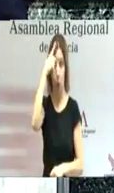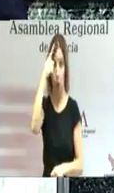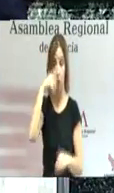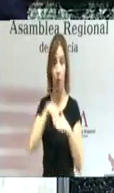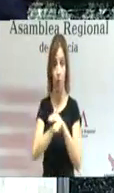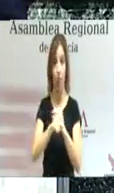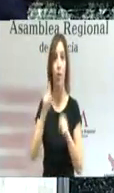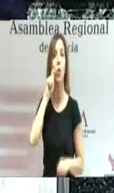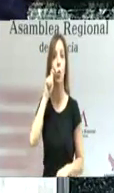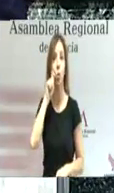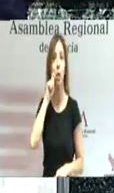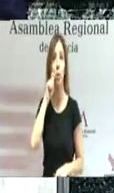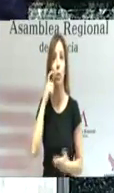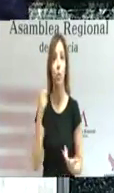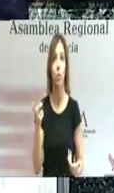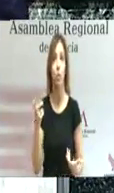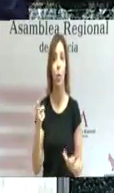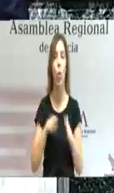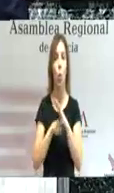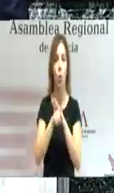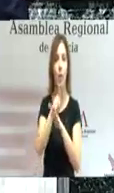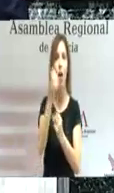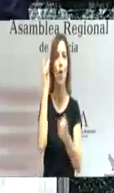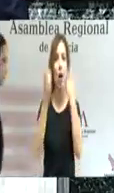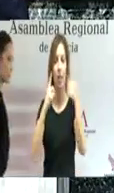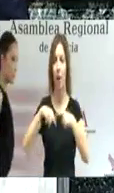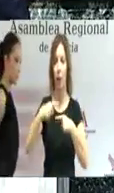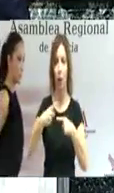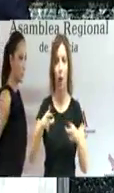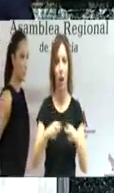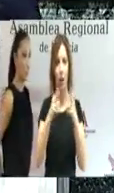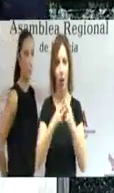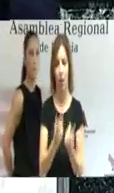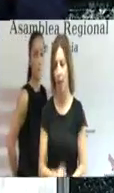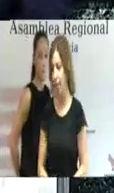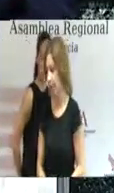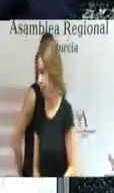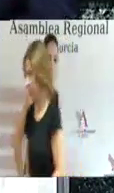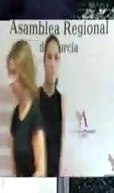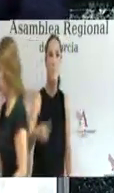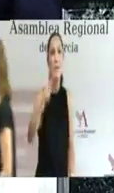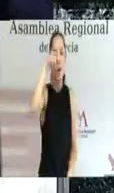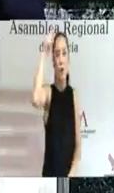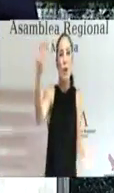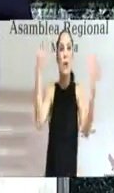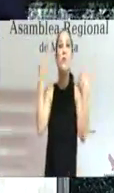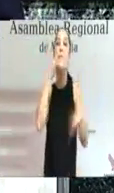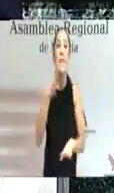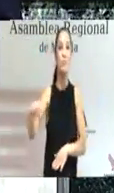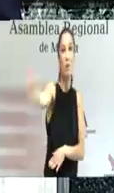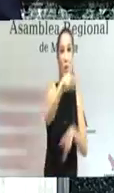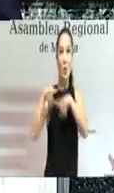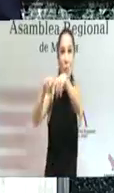el turismo y alcanzan un amplio desarrollo en la actividad diaria de toda nuestra sociedad. La cultura es una responsabilidad compartida,